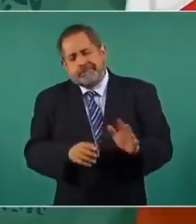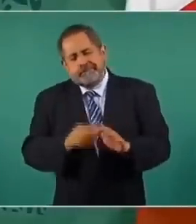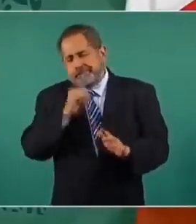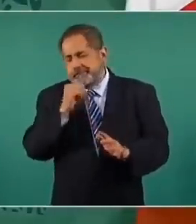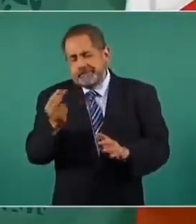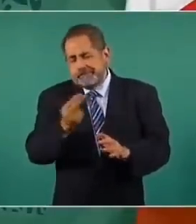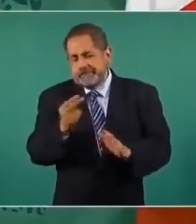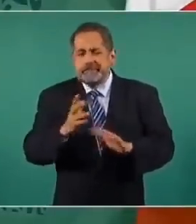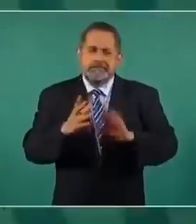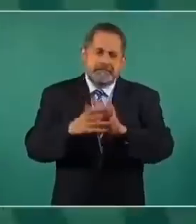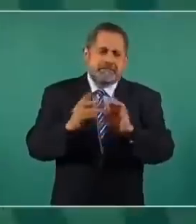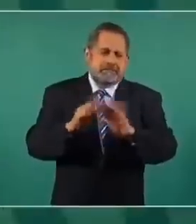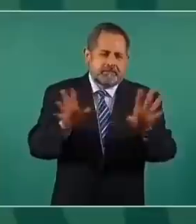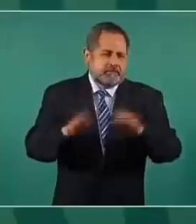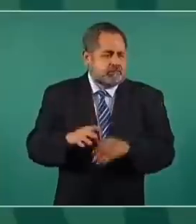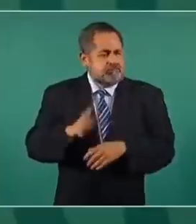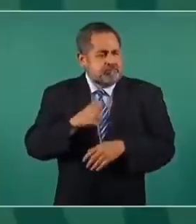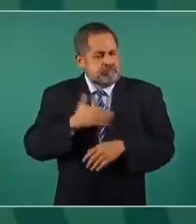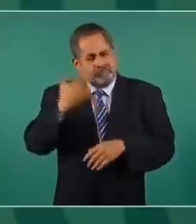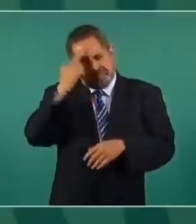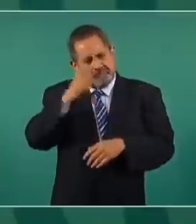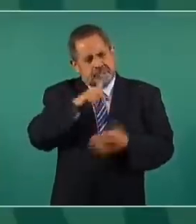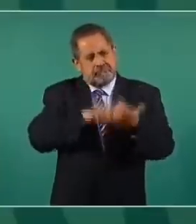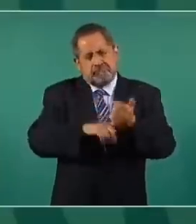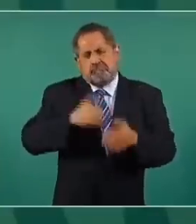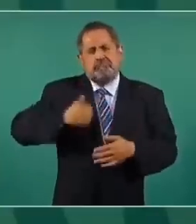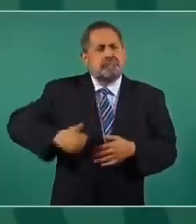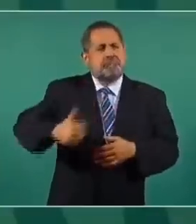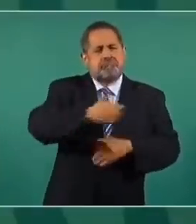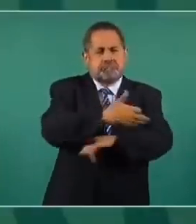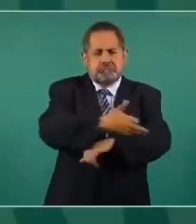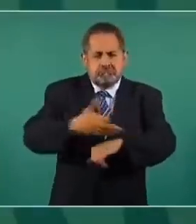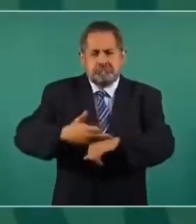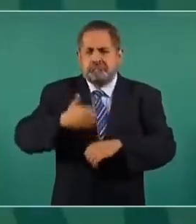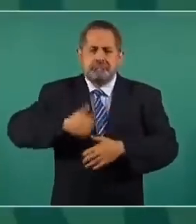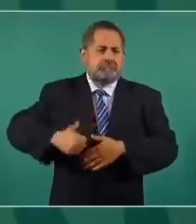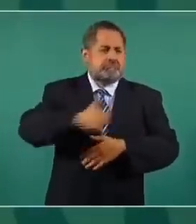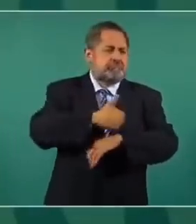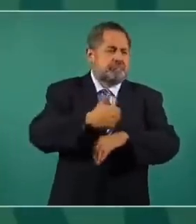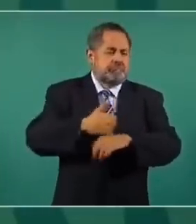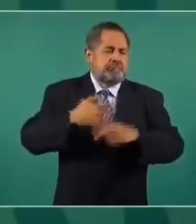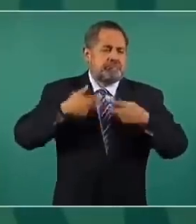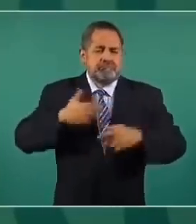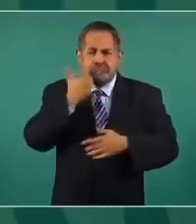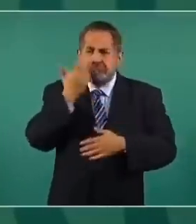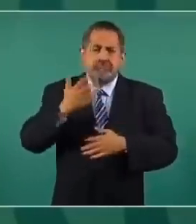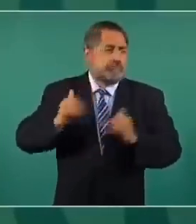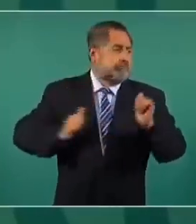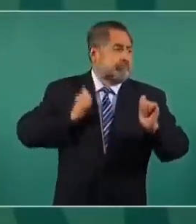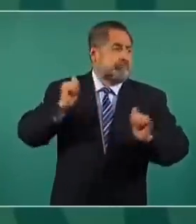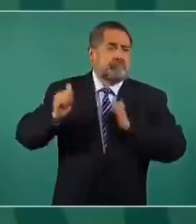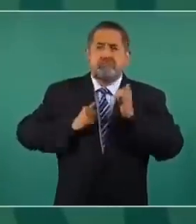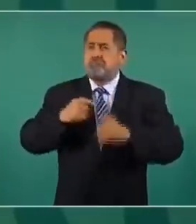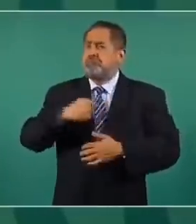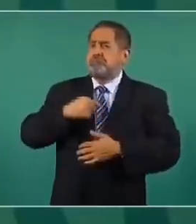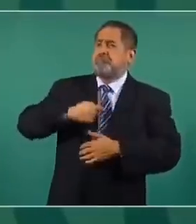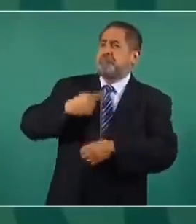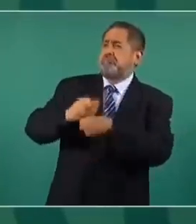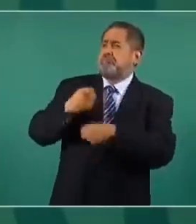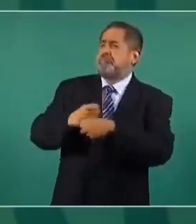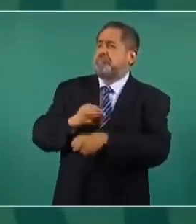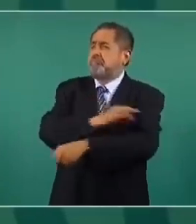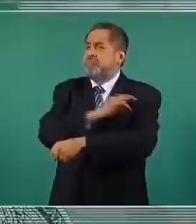misma lo dijo, completamente legítimo que cada familia, cada persona quiere hacer la primera en ser vacunada.